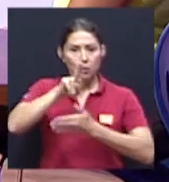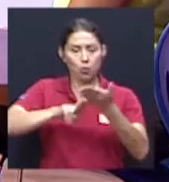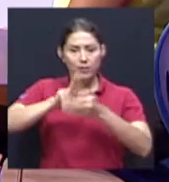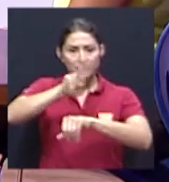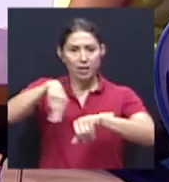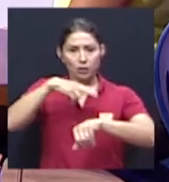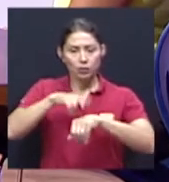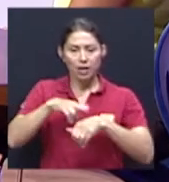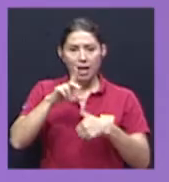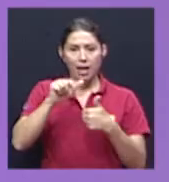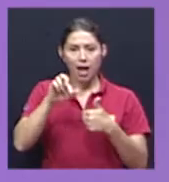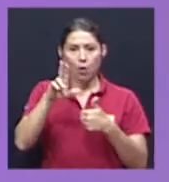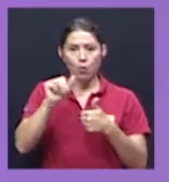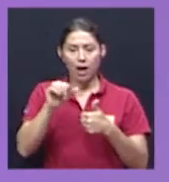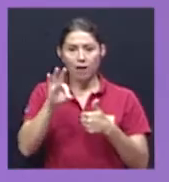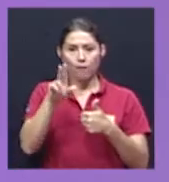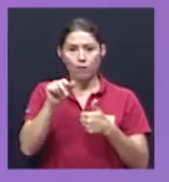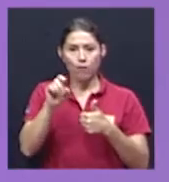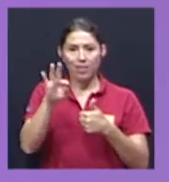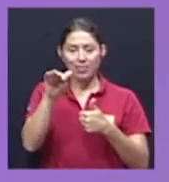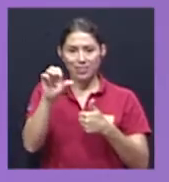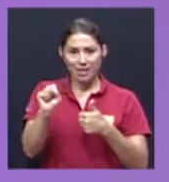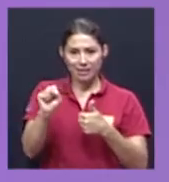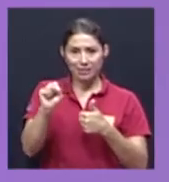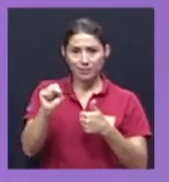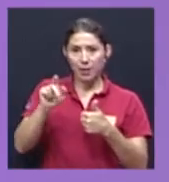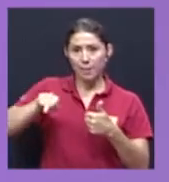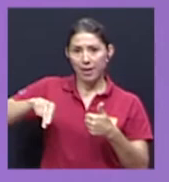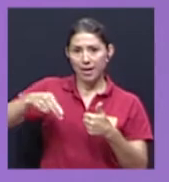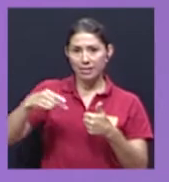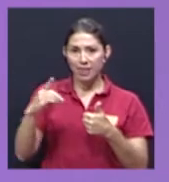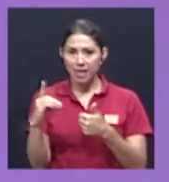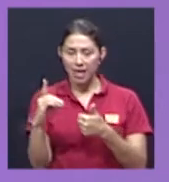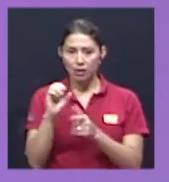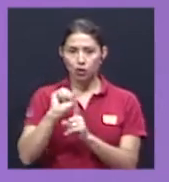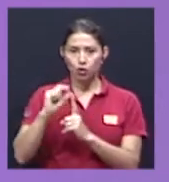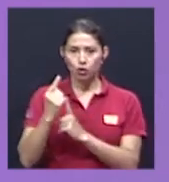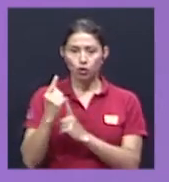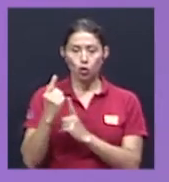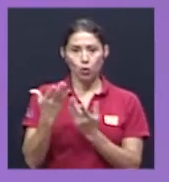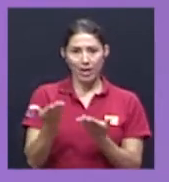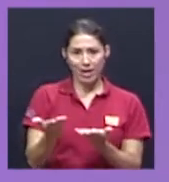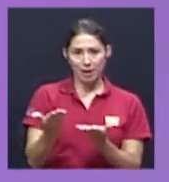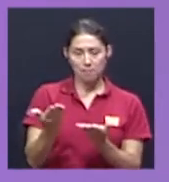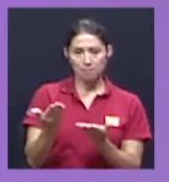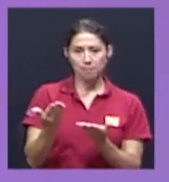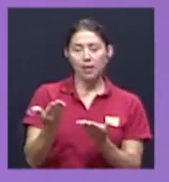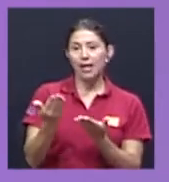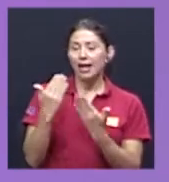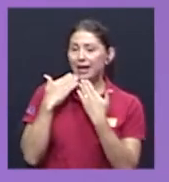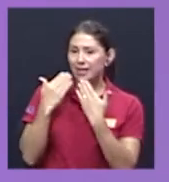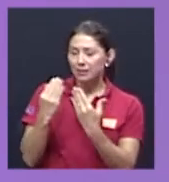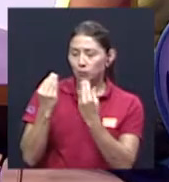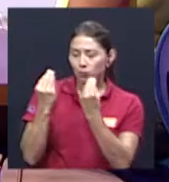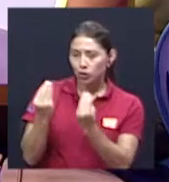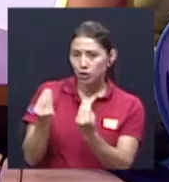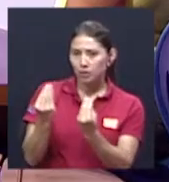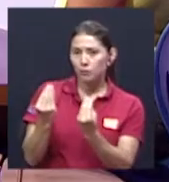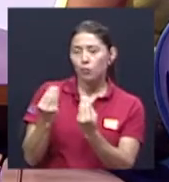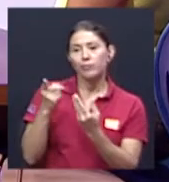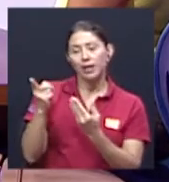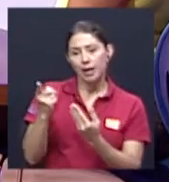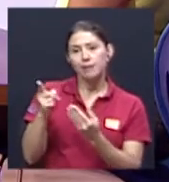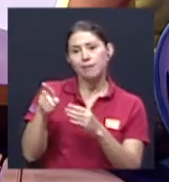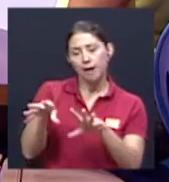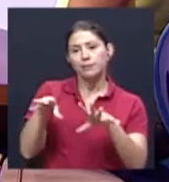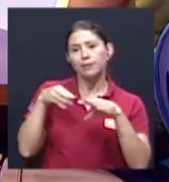Ellos son Laura Fuentes, quien es doctora en Sociología, y le agradecemos muchísimo habernos aceptado la